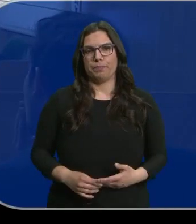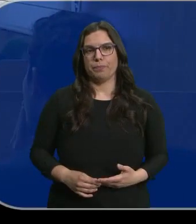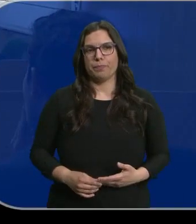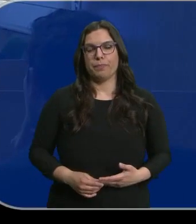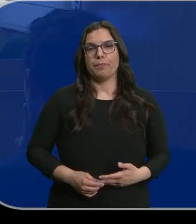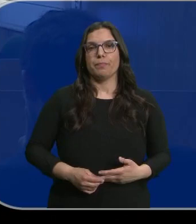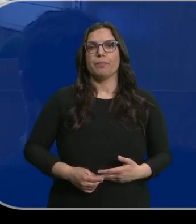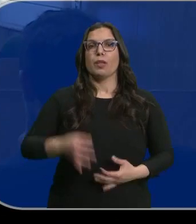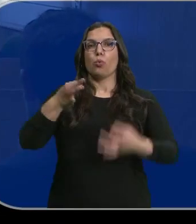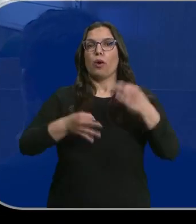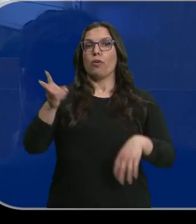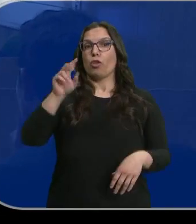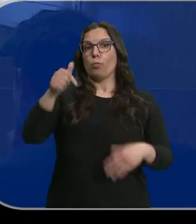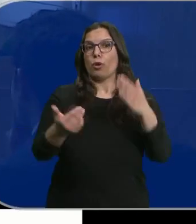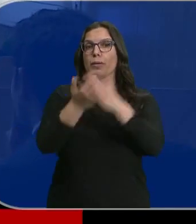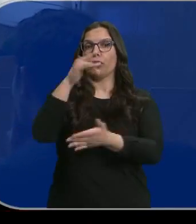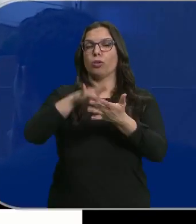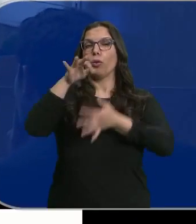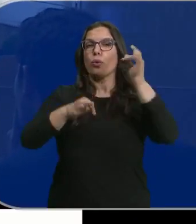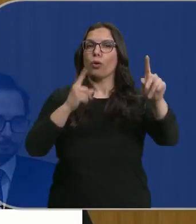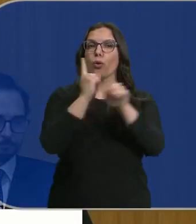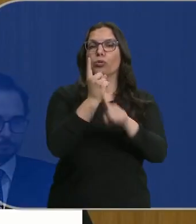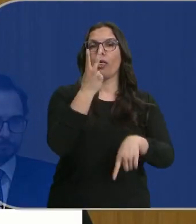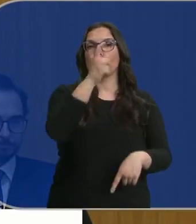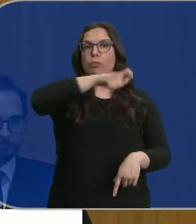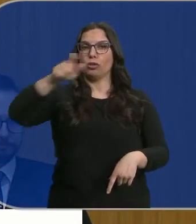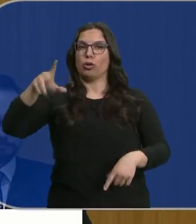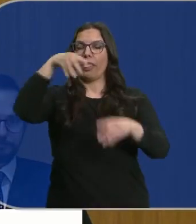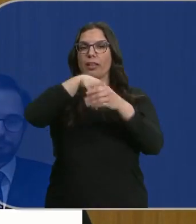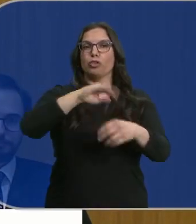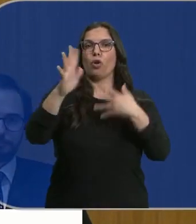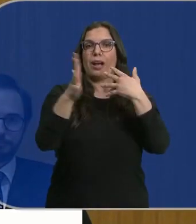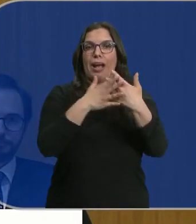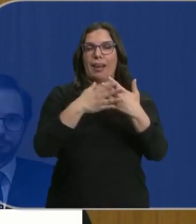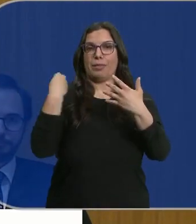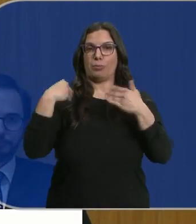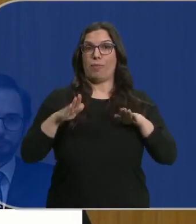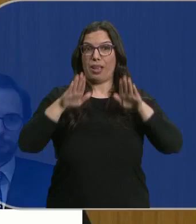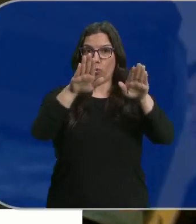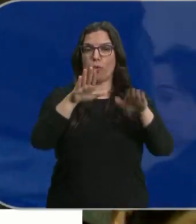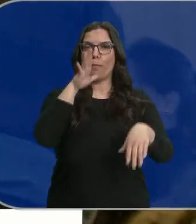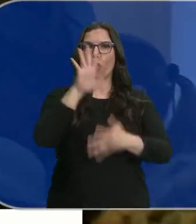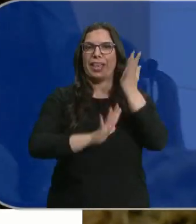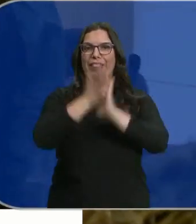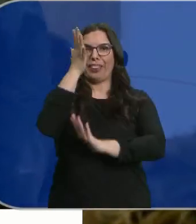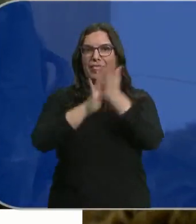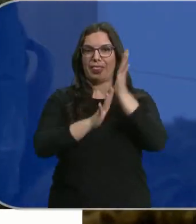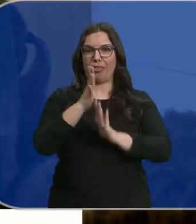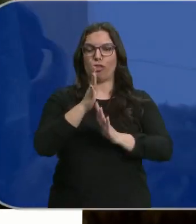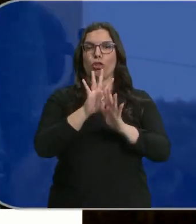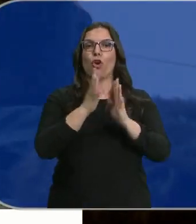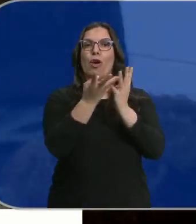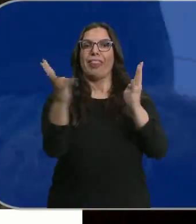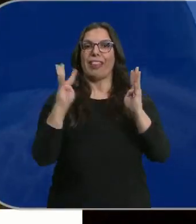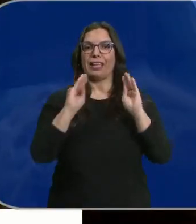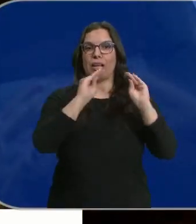En la audiencia de Valladolid se ha celebrado esta mañana el juicio contra dos reclusos del centro penitenciario de Villanubla por un incendio en la celda que